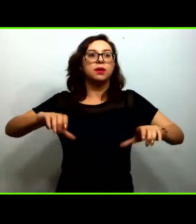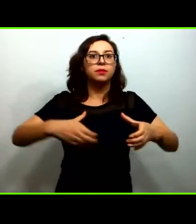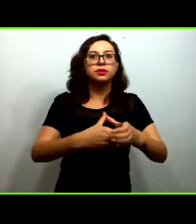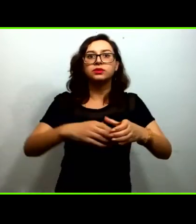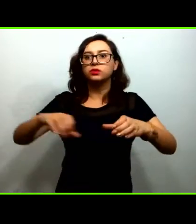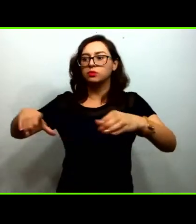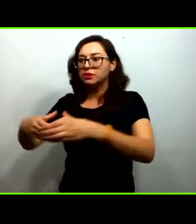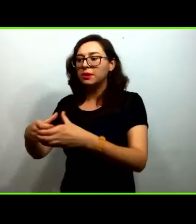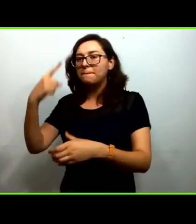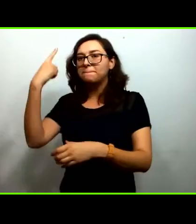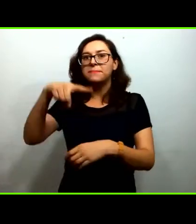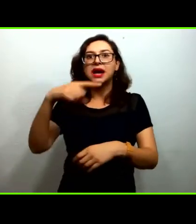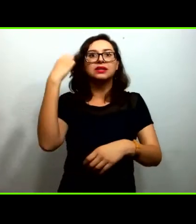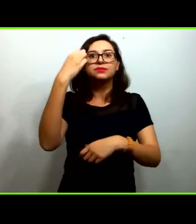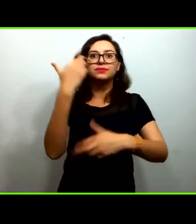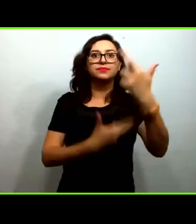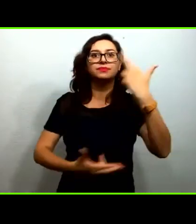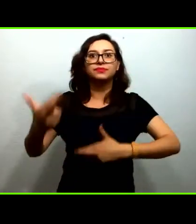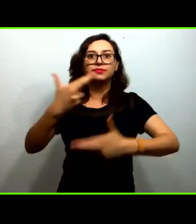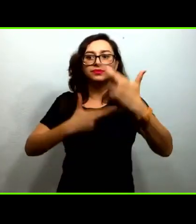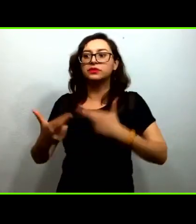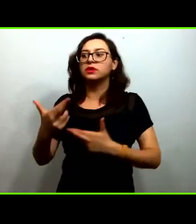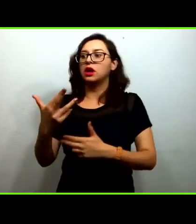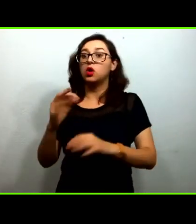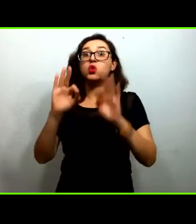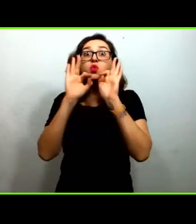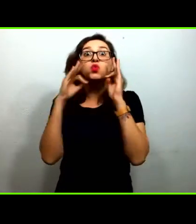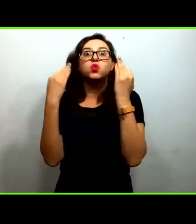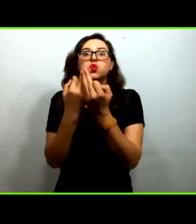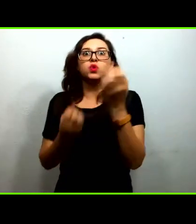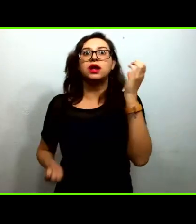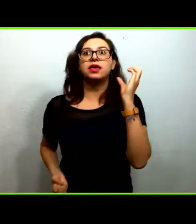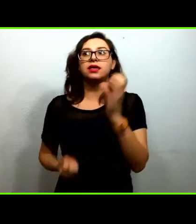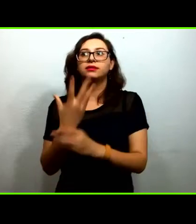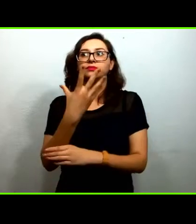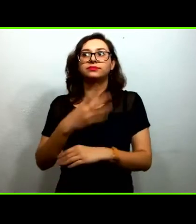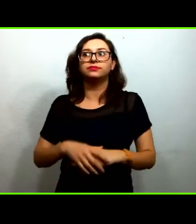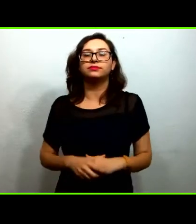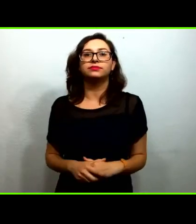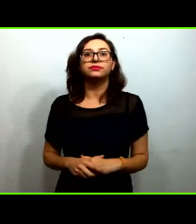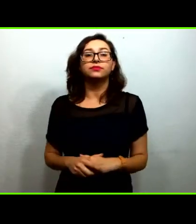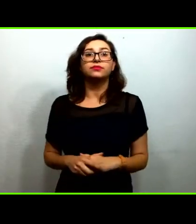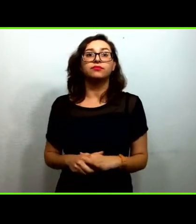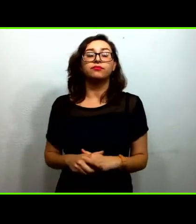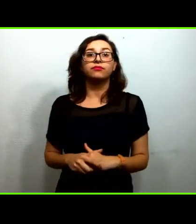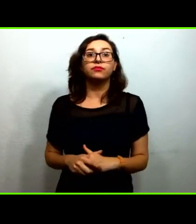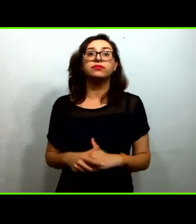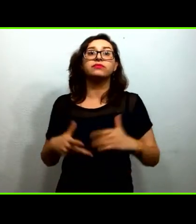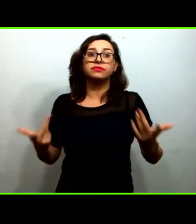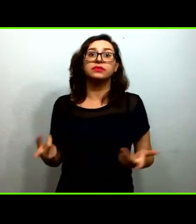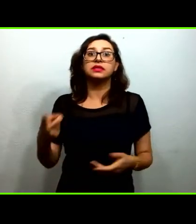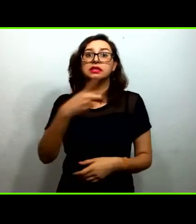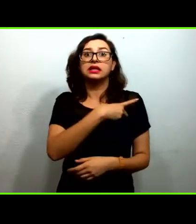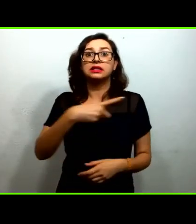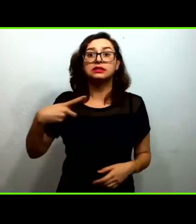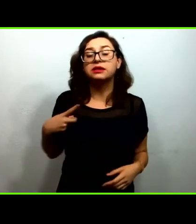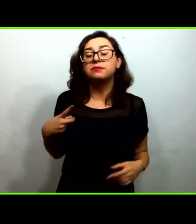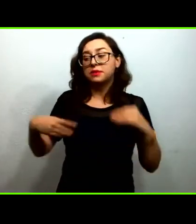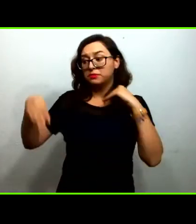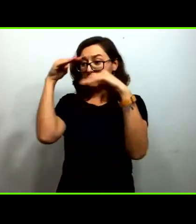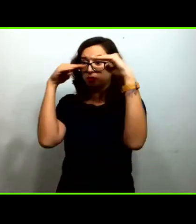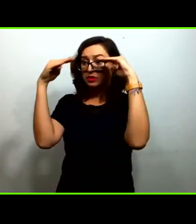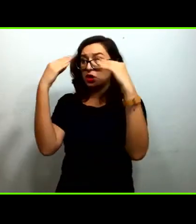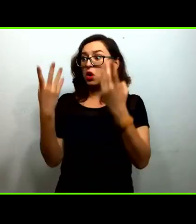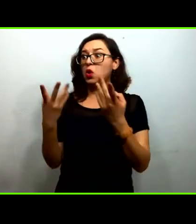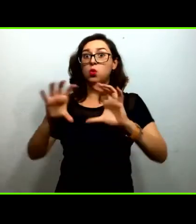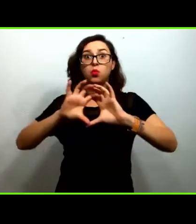a clases en esta nueva normalidad una segunda idea es que debemos mirarnos como parte de la globalidad